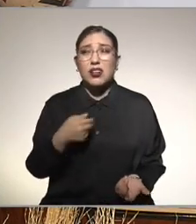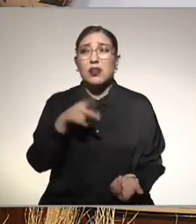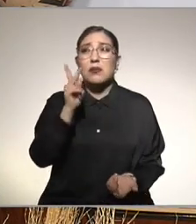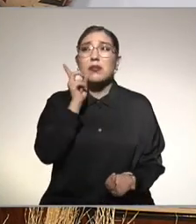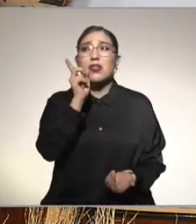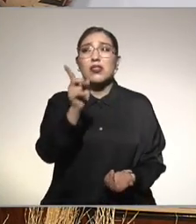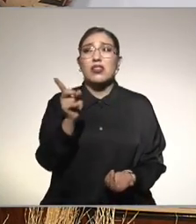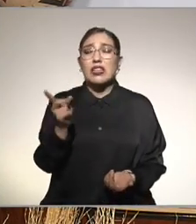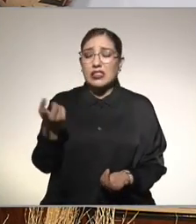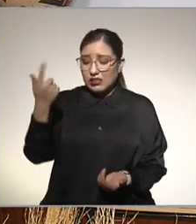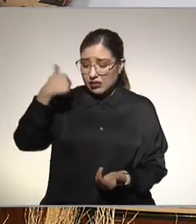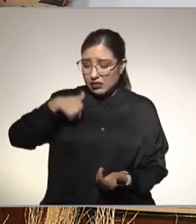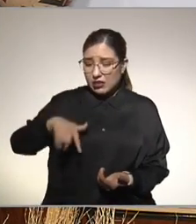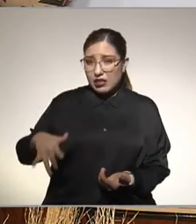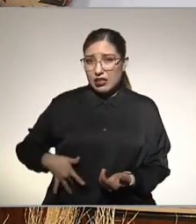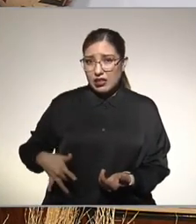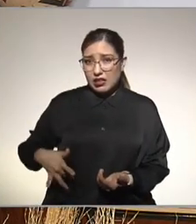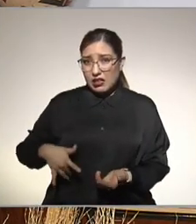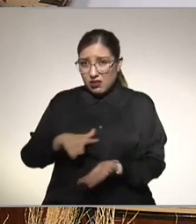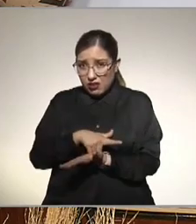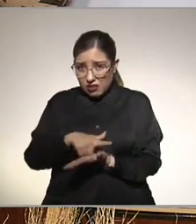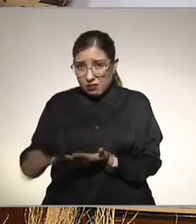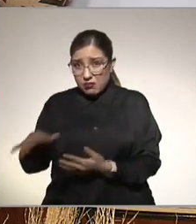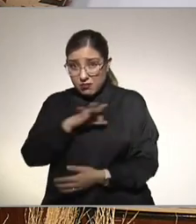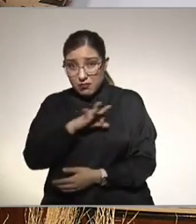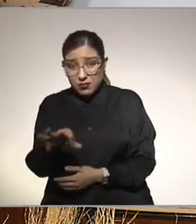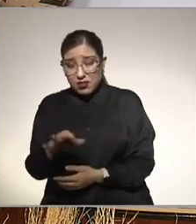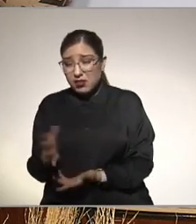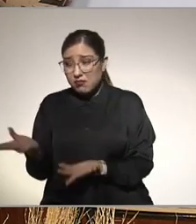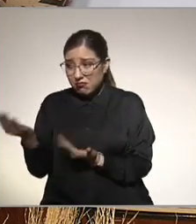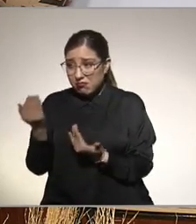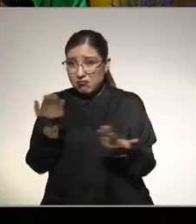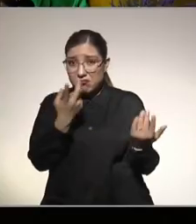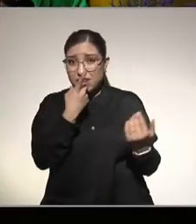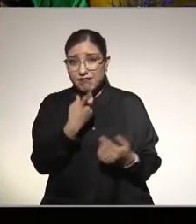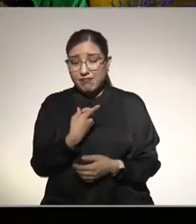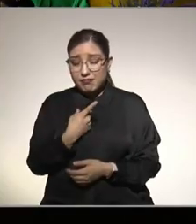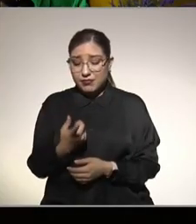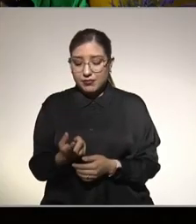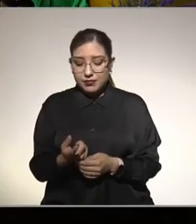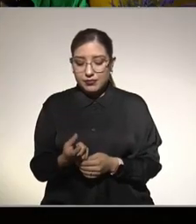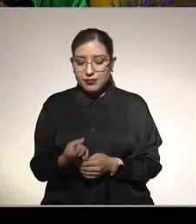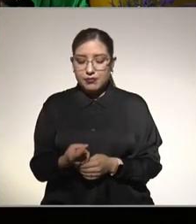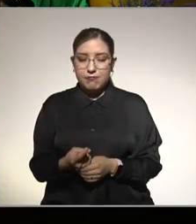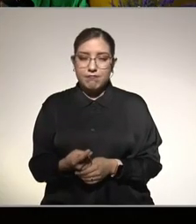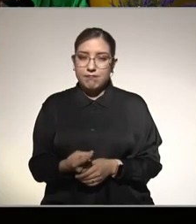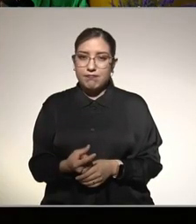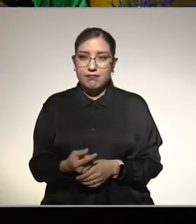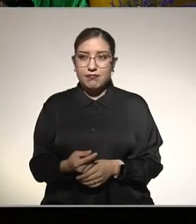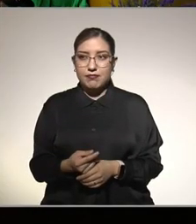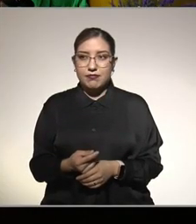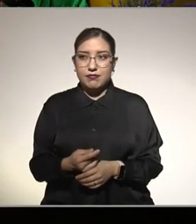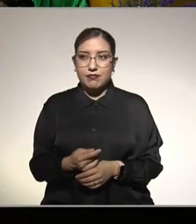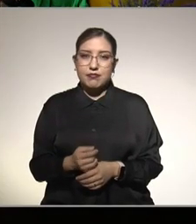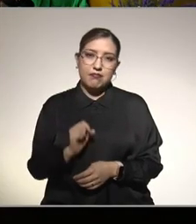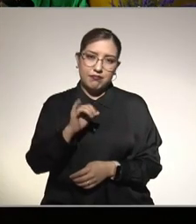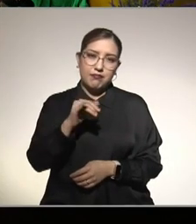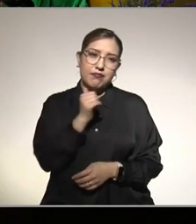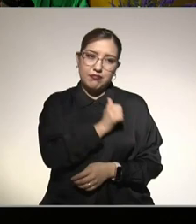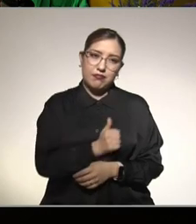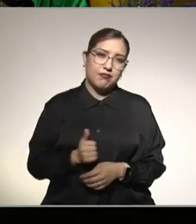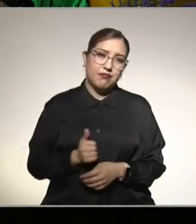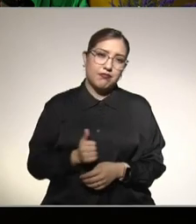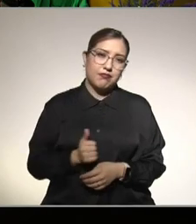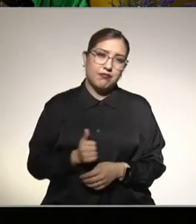estos tés y demás podrían decir ustedes que son los expertos por favor si desafortunadamente no funcionan todos quisiéramos tener algo